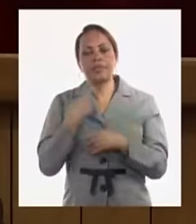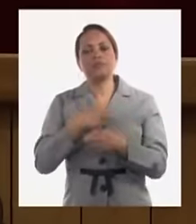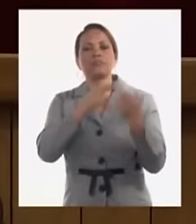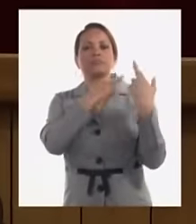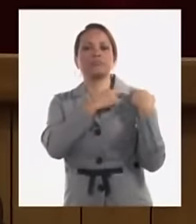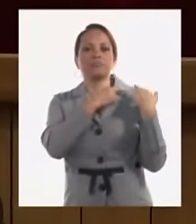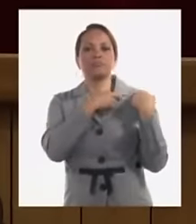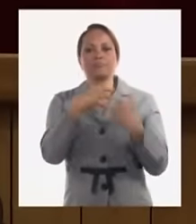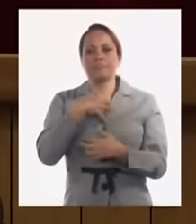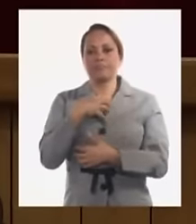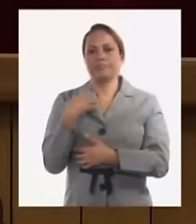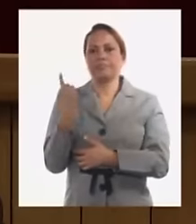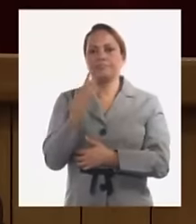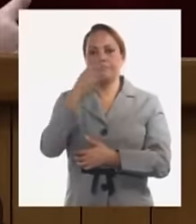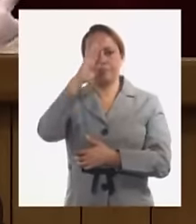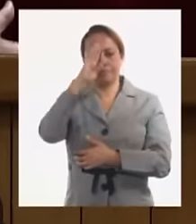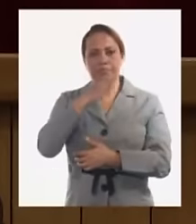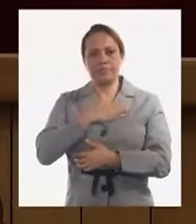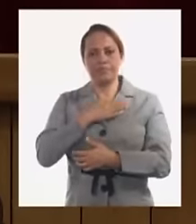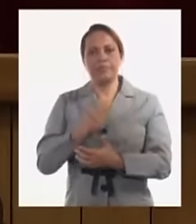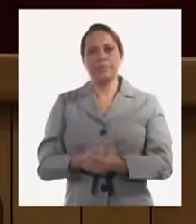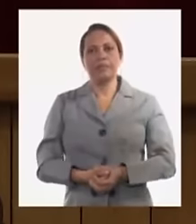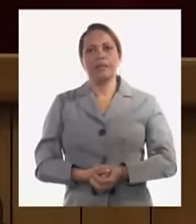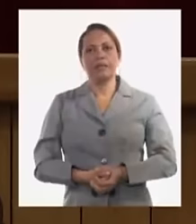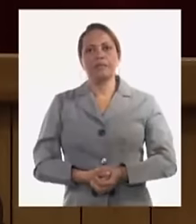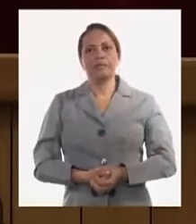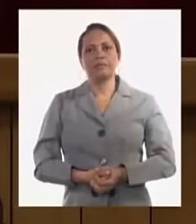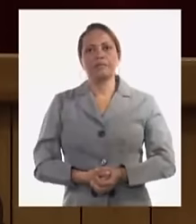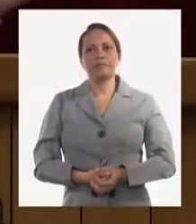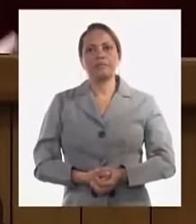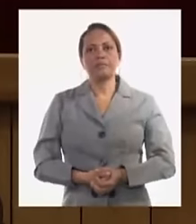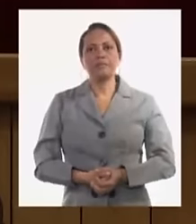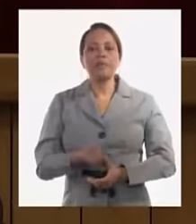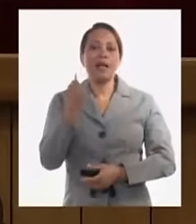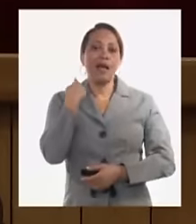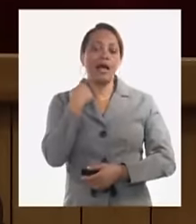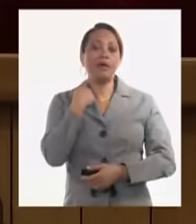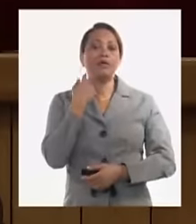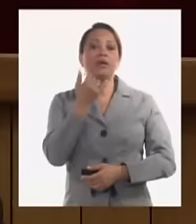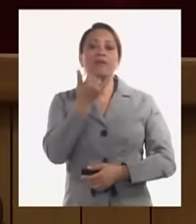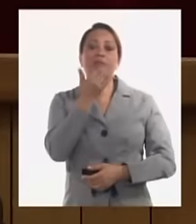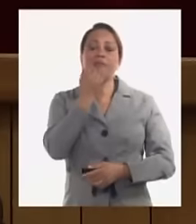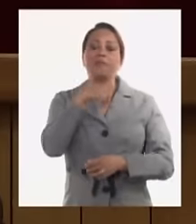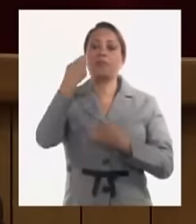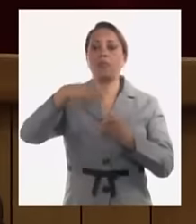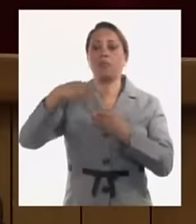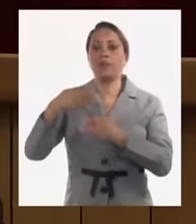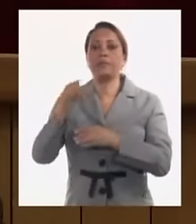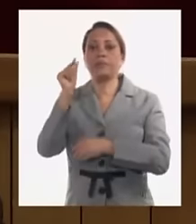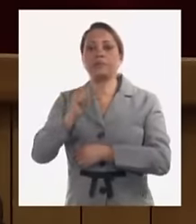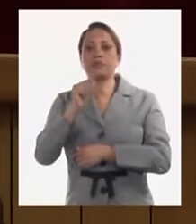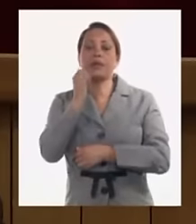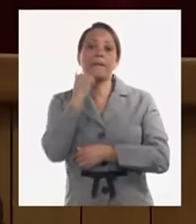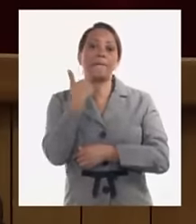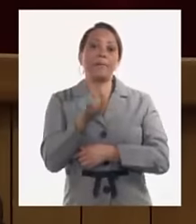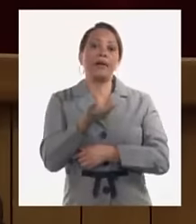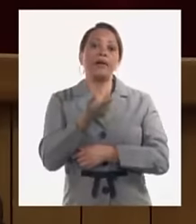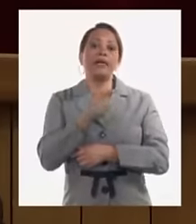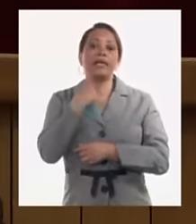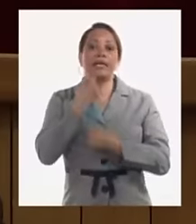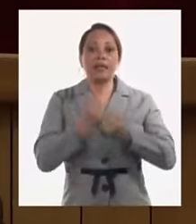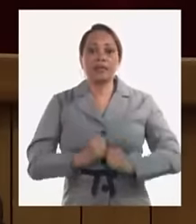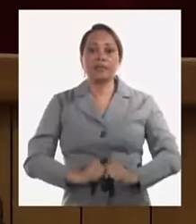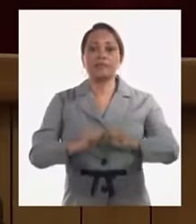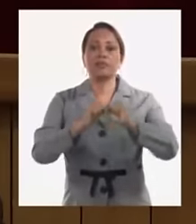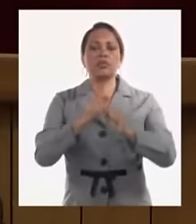que tenemos nosotros y también llevamos ya los últimos años donde fallecen más personas que las que nacen y no porque se estén